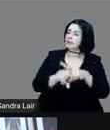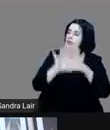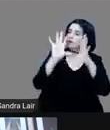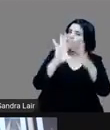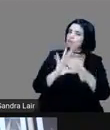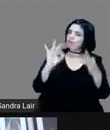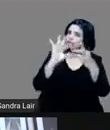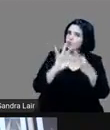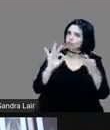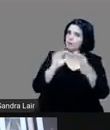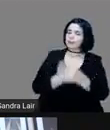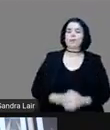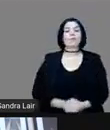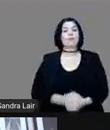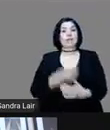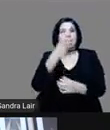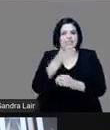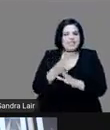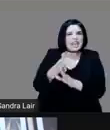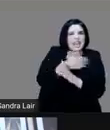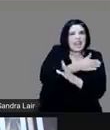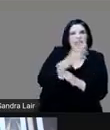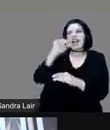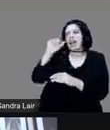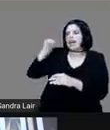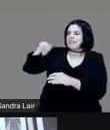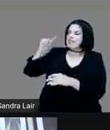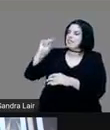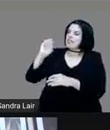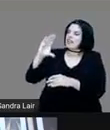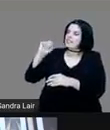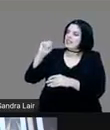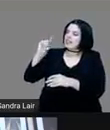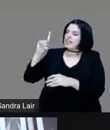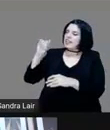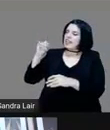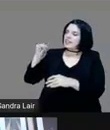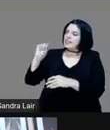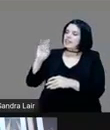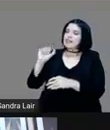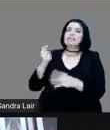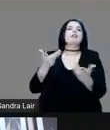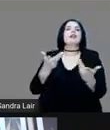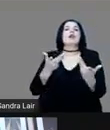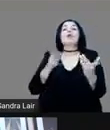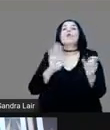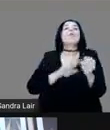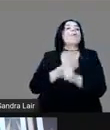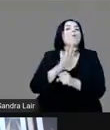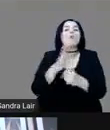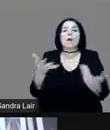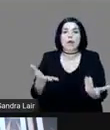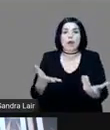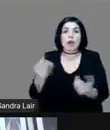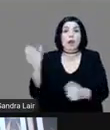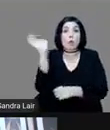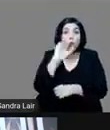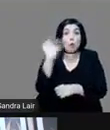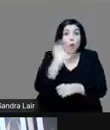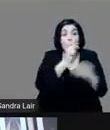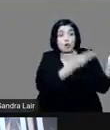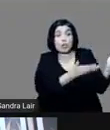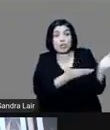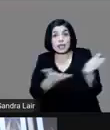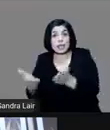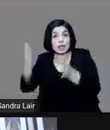Entre estos antecedentes tenemos el momento en que llega Cortés a